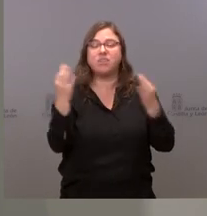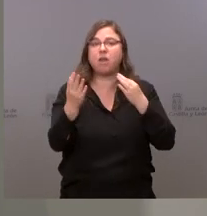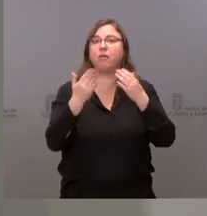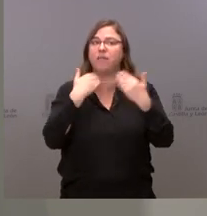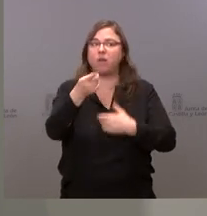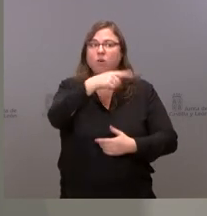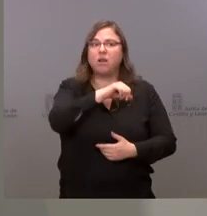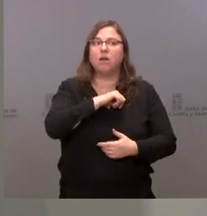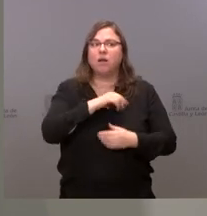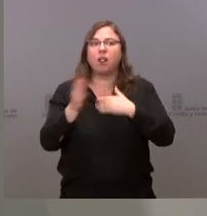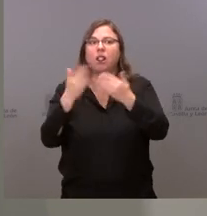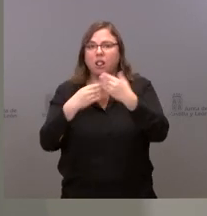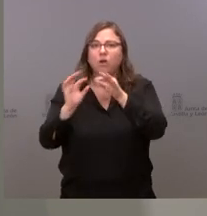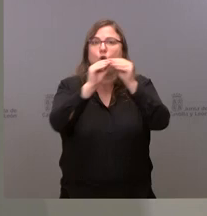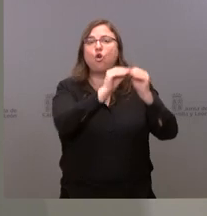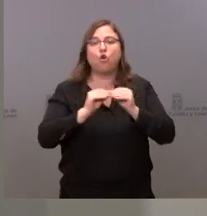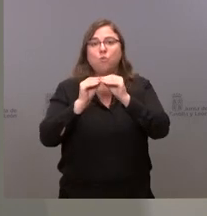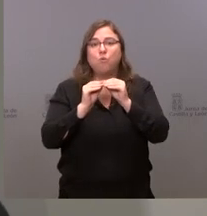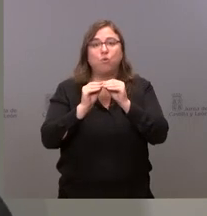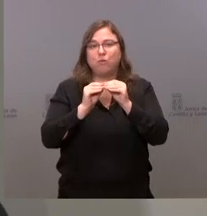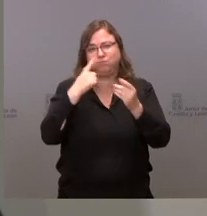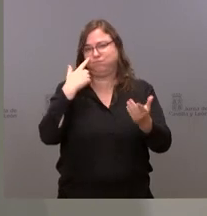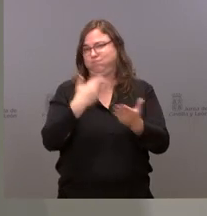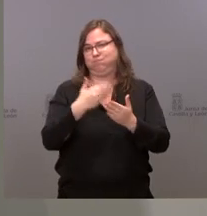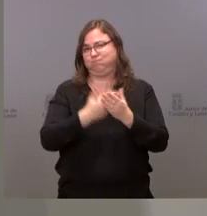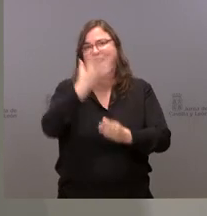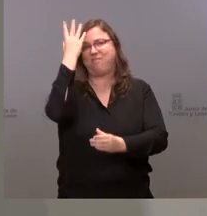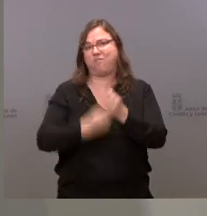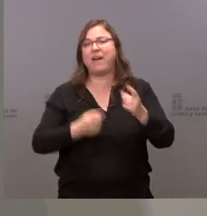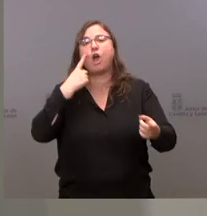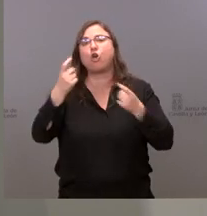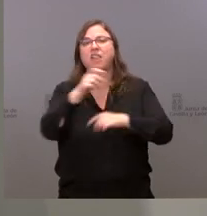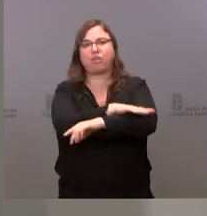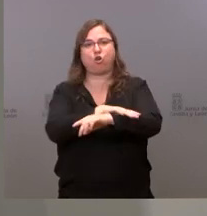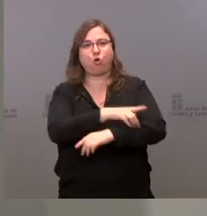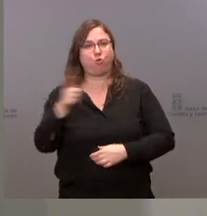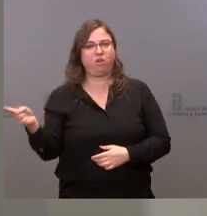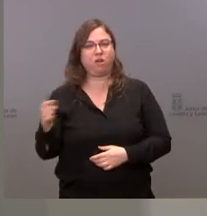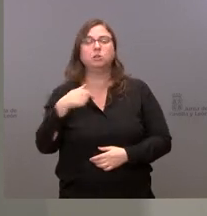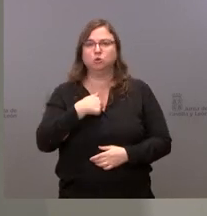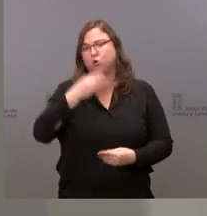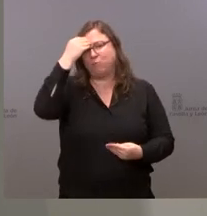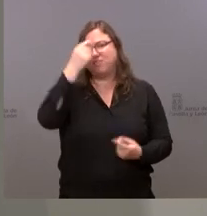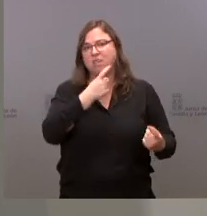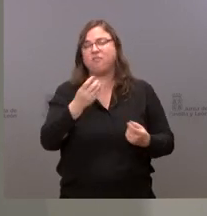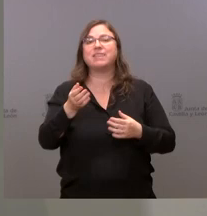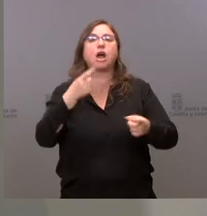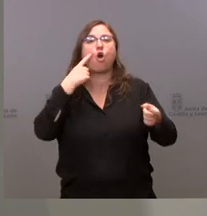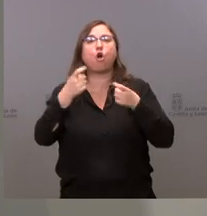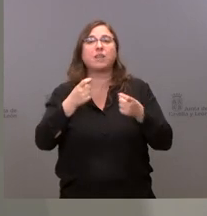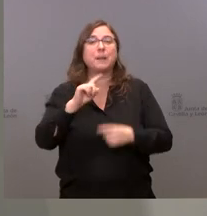iniciativas comunes, lo que certifica es que lo que falla es ese mecanismo de coordinación. Nosotros creemos en la coordinación. Uno de los